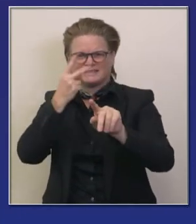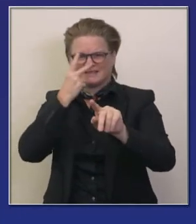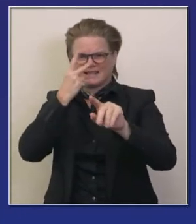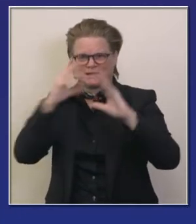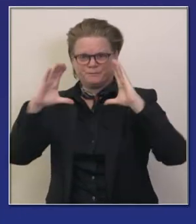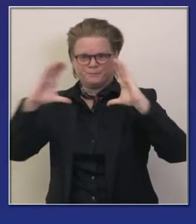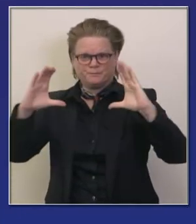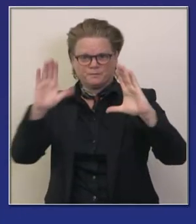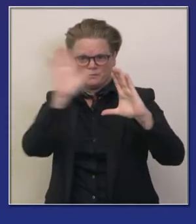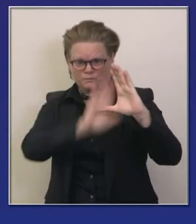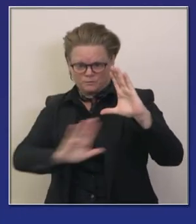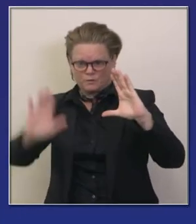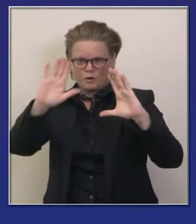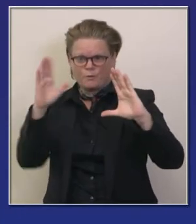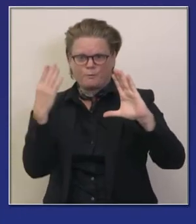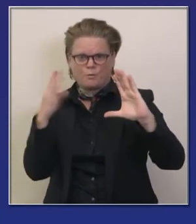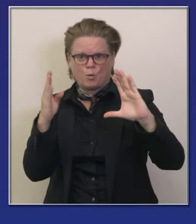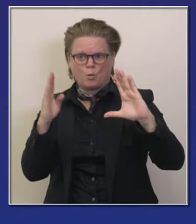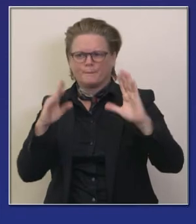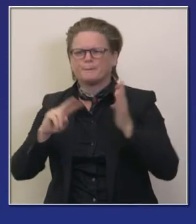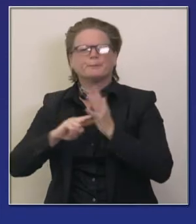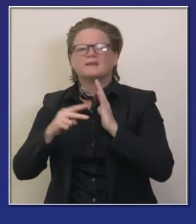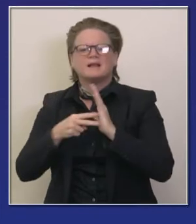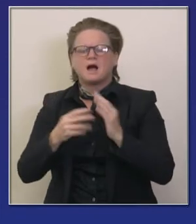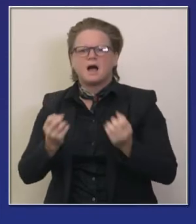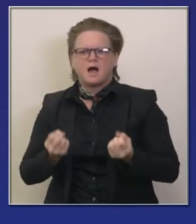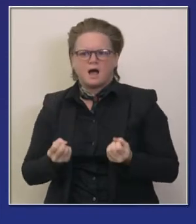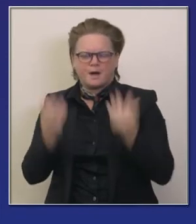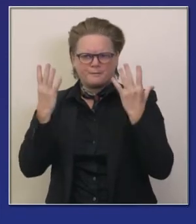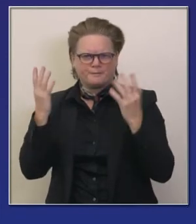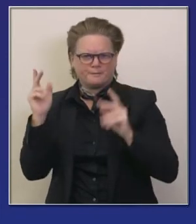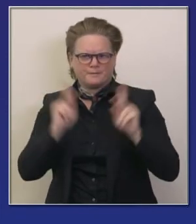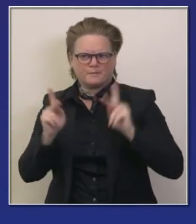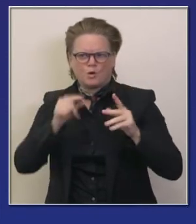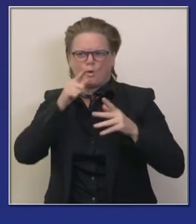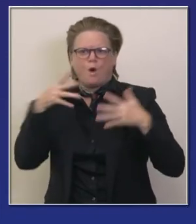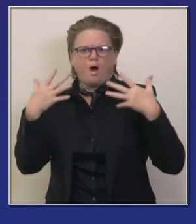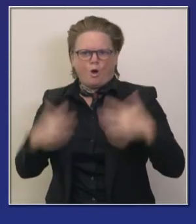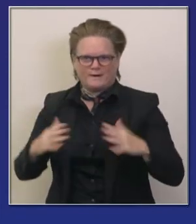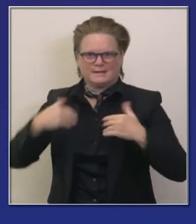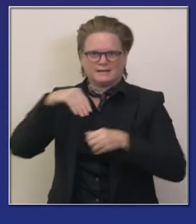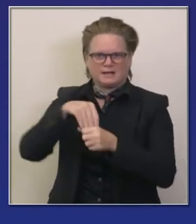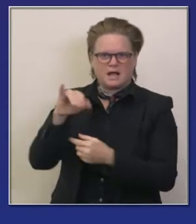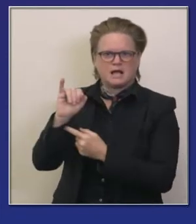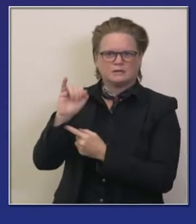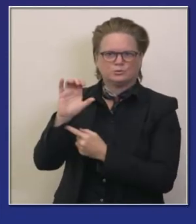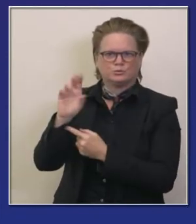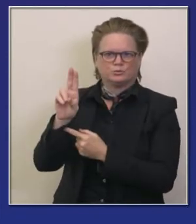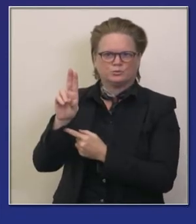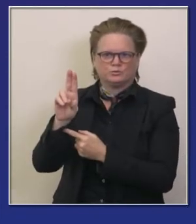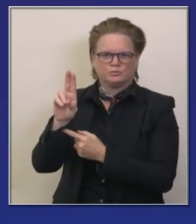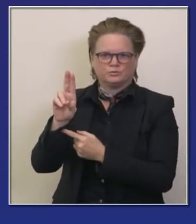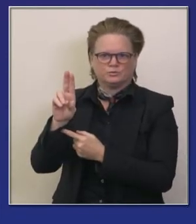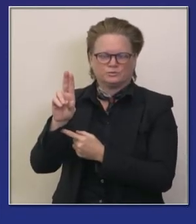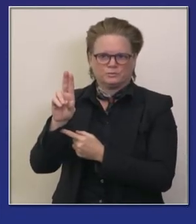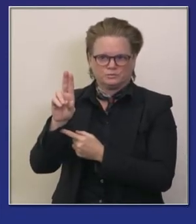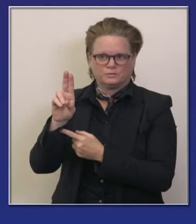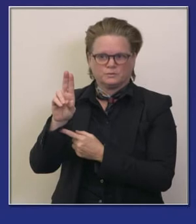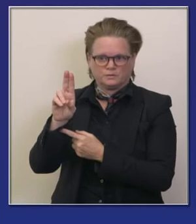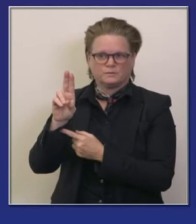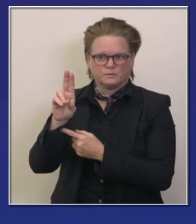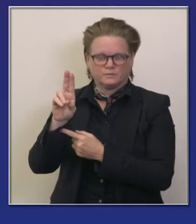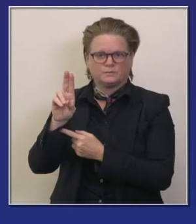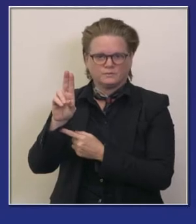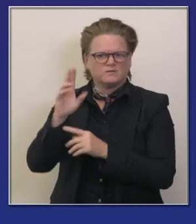en el azul pueden ver en esta gráfica circular el azul son pacientes de